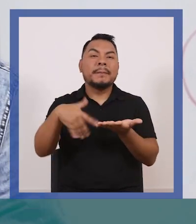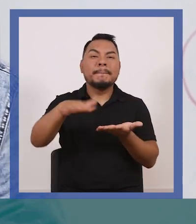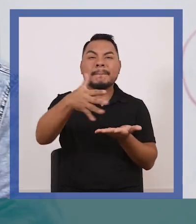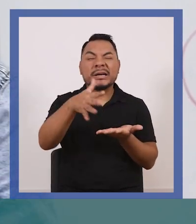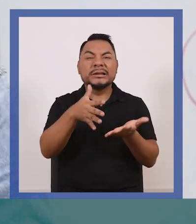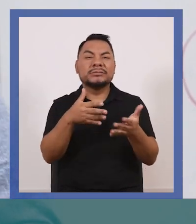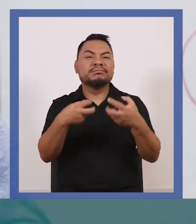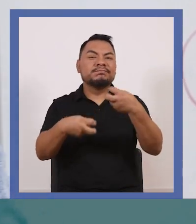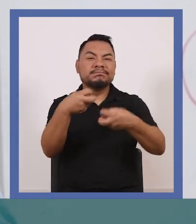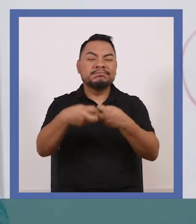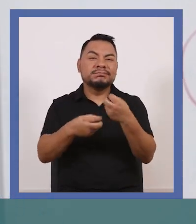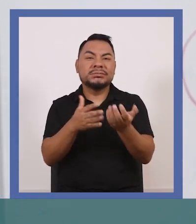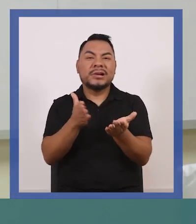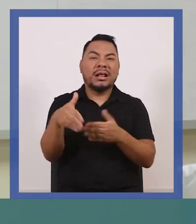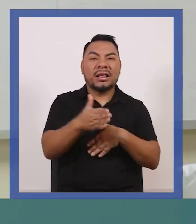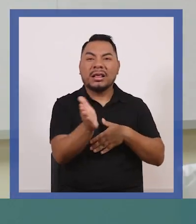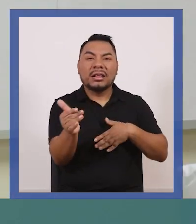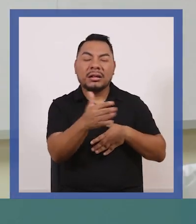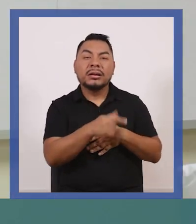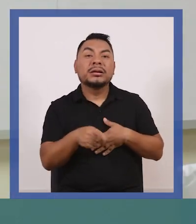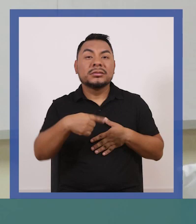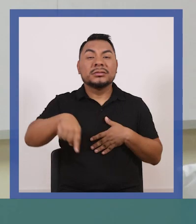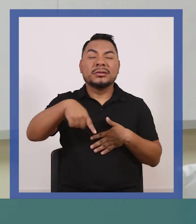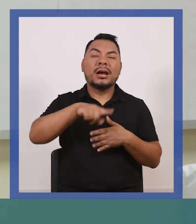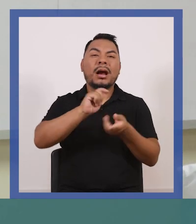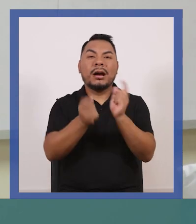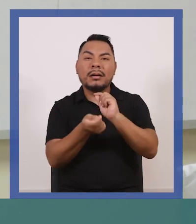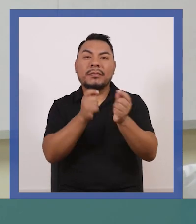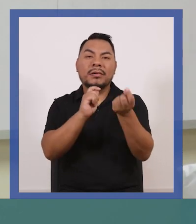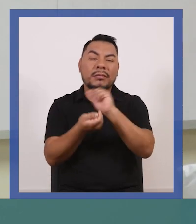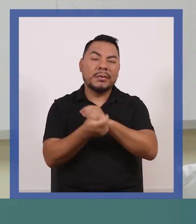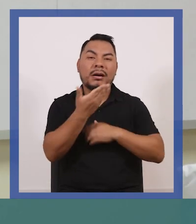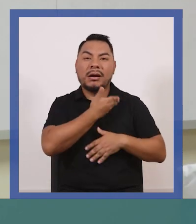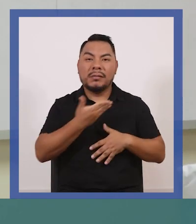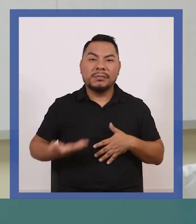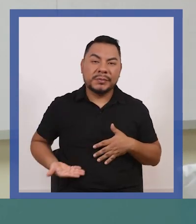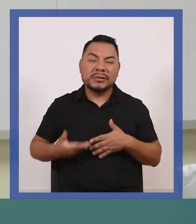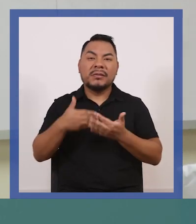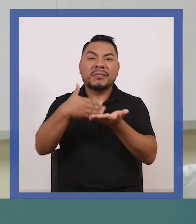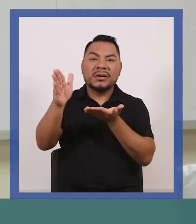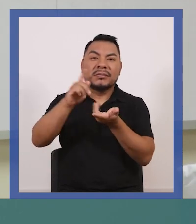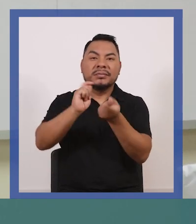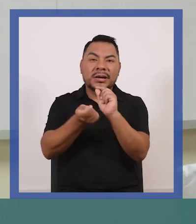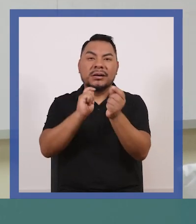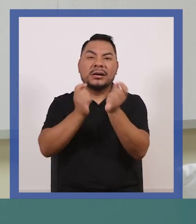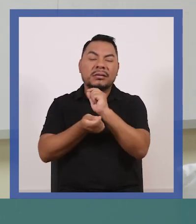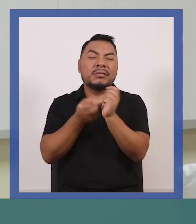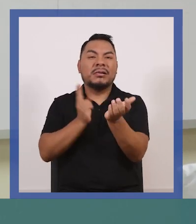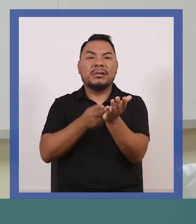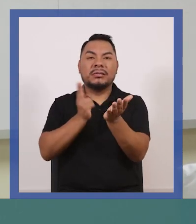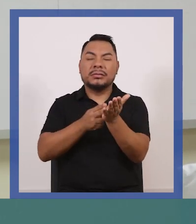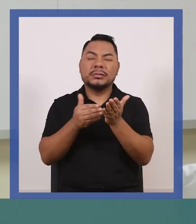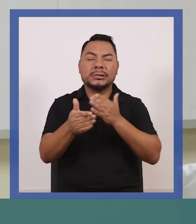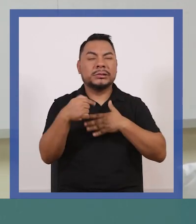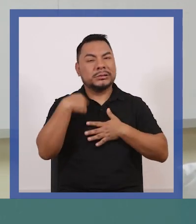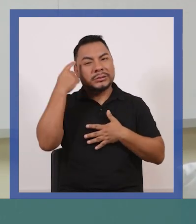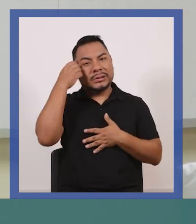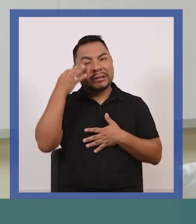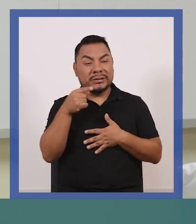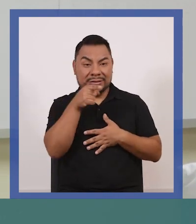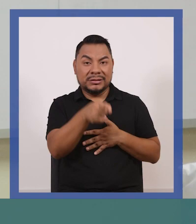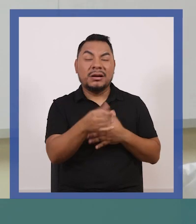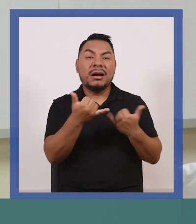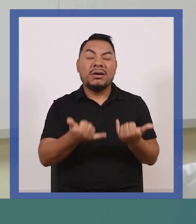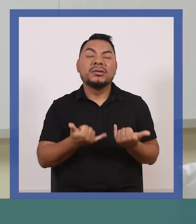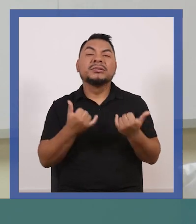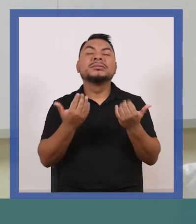inestables. No está bien que nosotros estemos cambiando presidentes permanentemente y eso de alguna u otra manera creo que